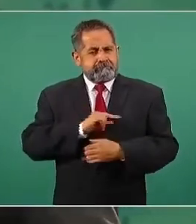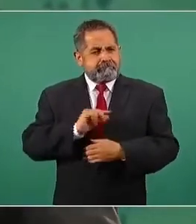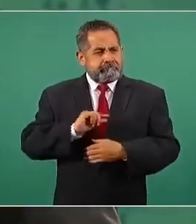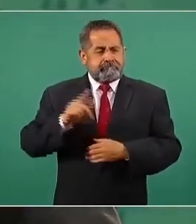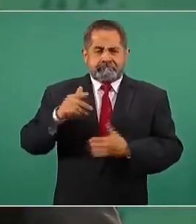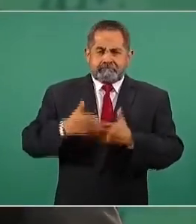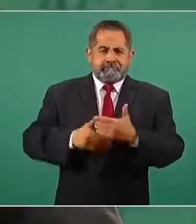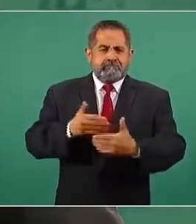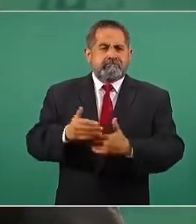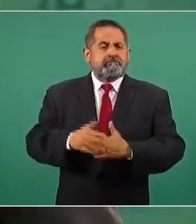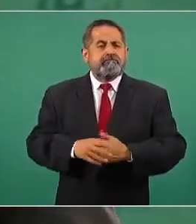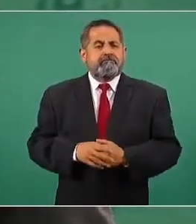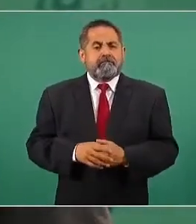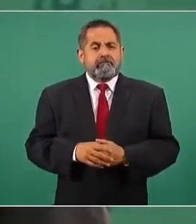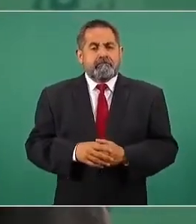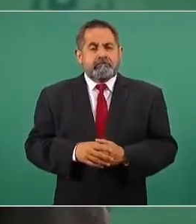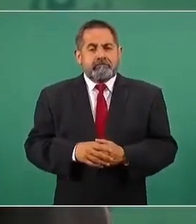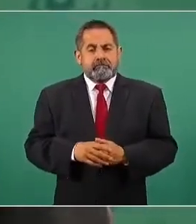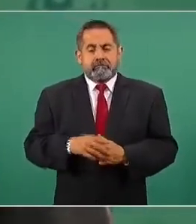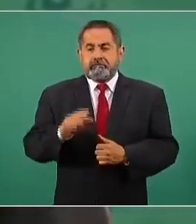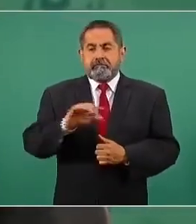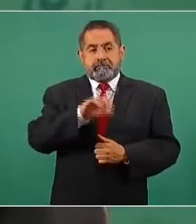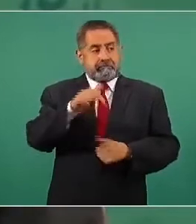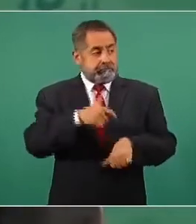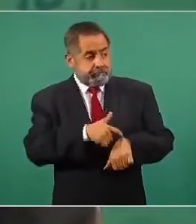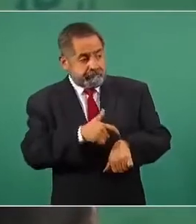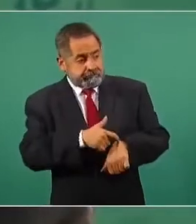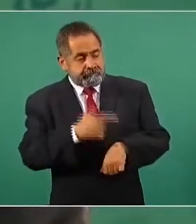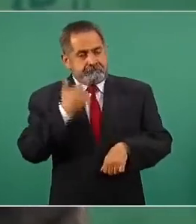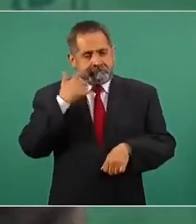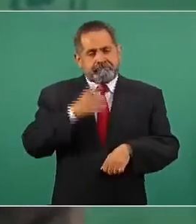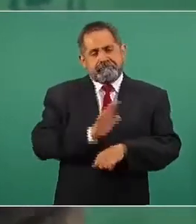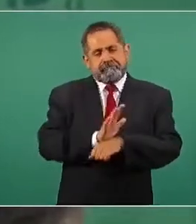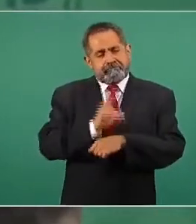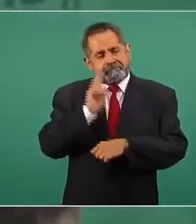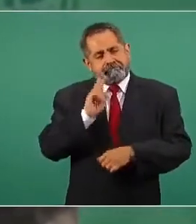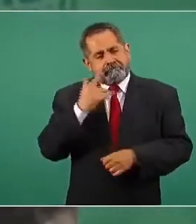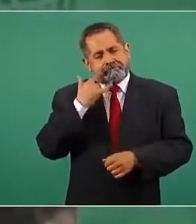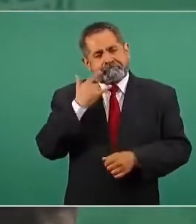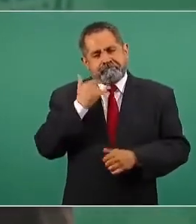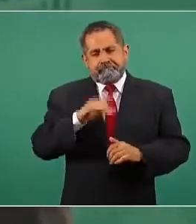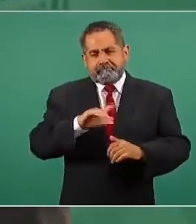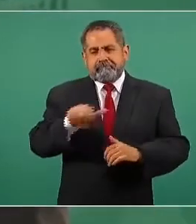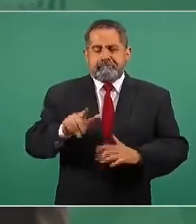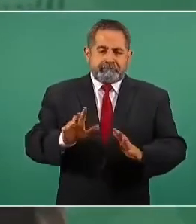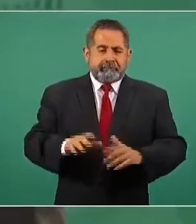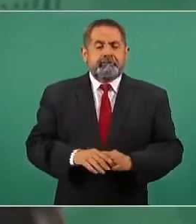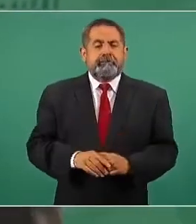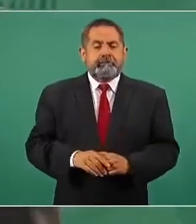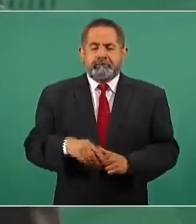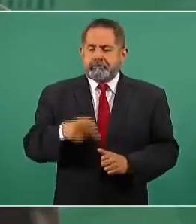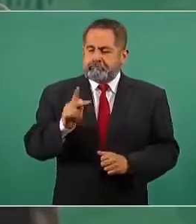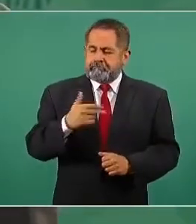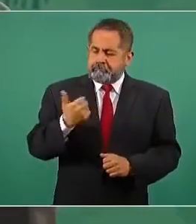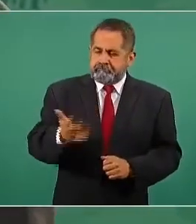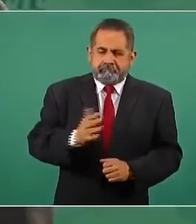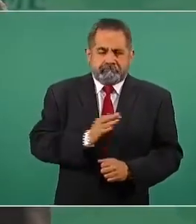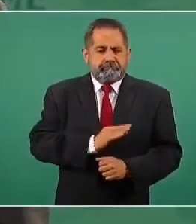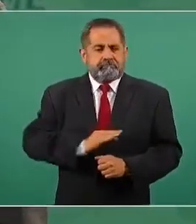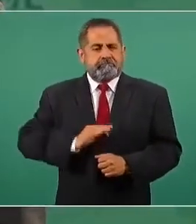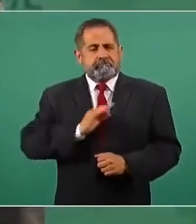Si tengo tiempo la voy a ver. Pero felicidades